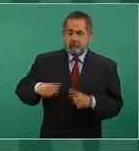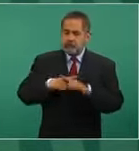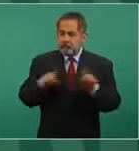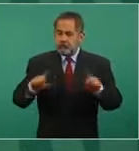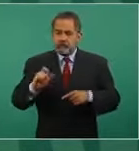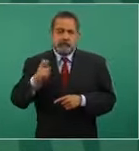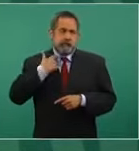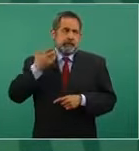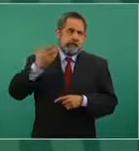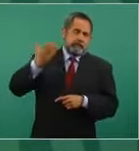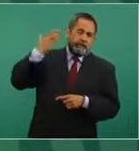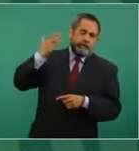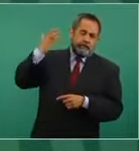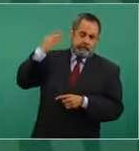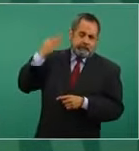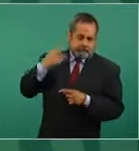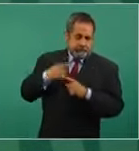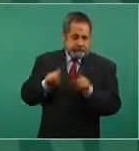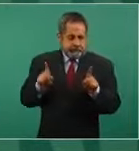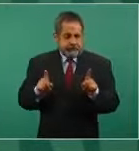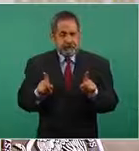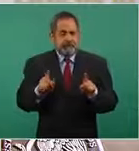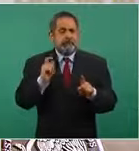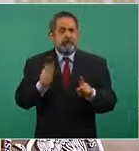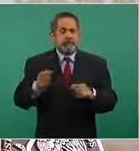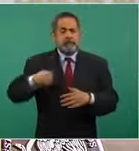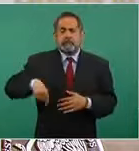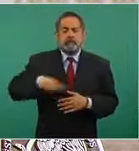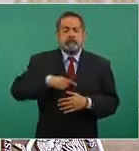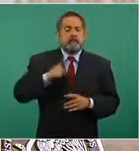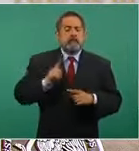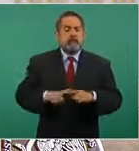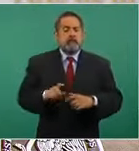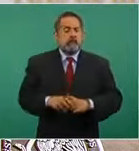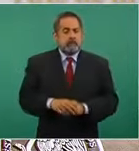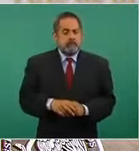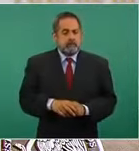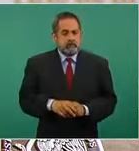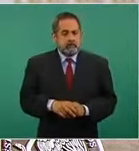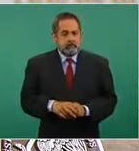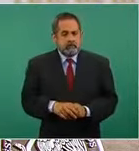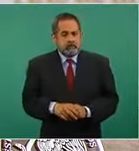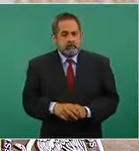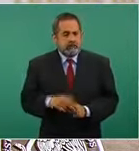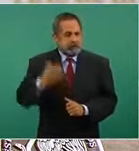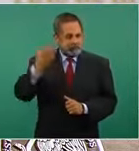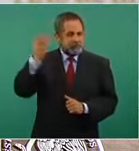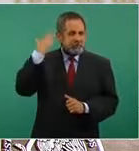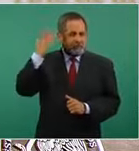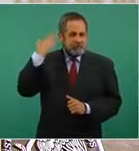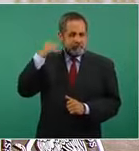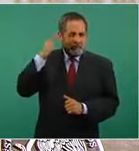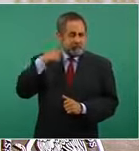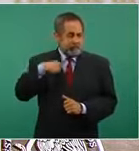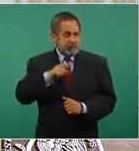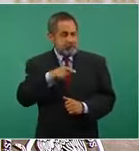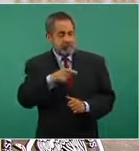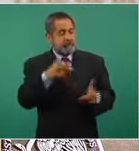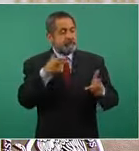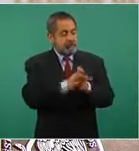anteriormente es de que antes habían estos crímenes